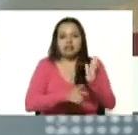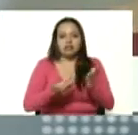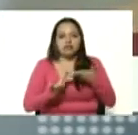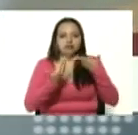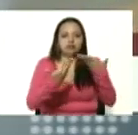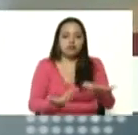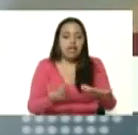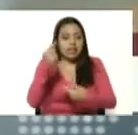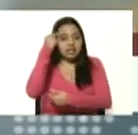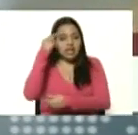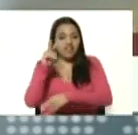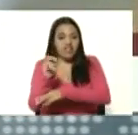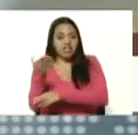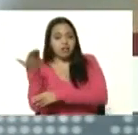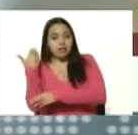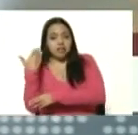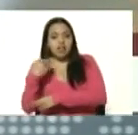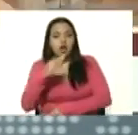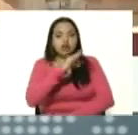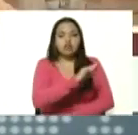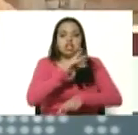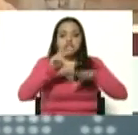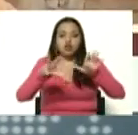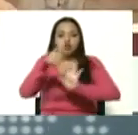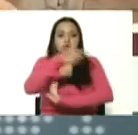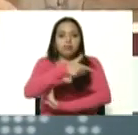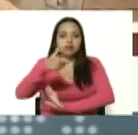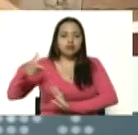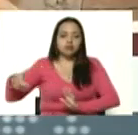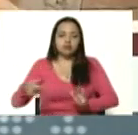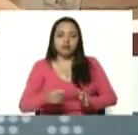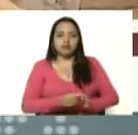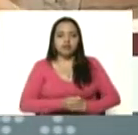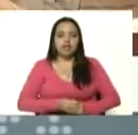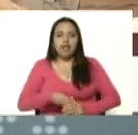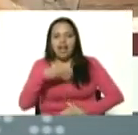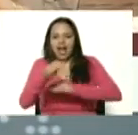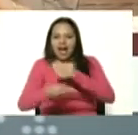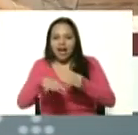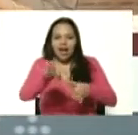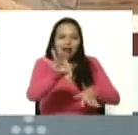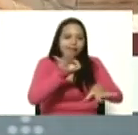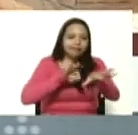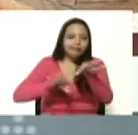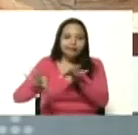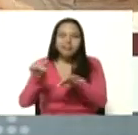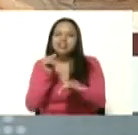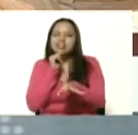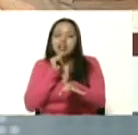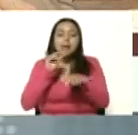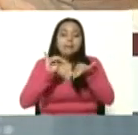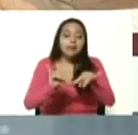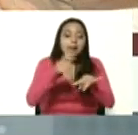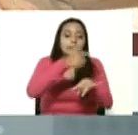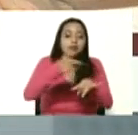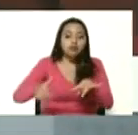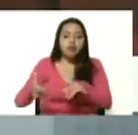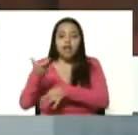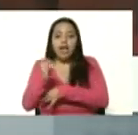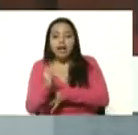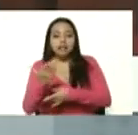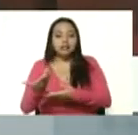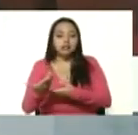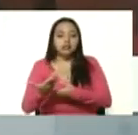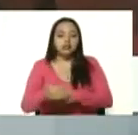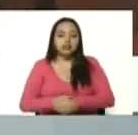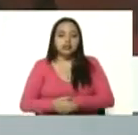este pasado de 38 ciudadanos hagan las objeciones pertinentes y esas personas que hayan sido objetadas